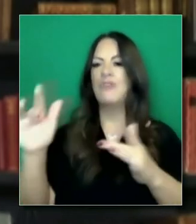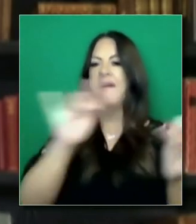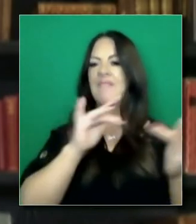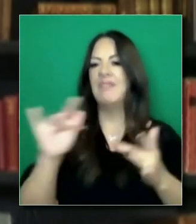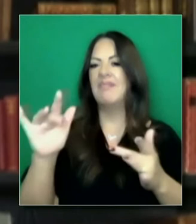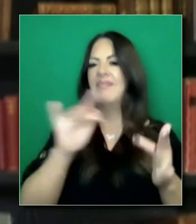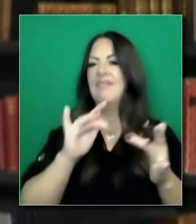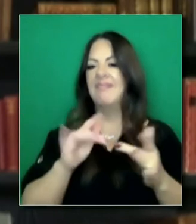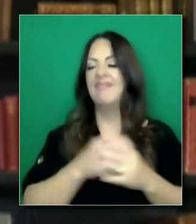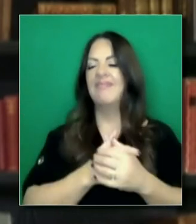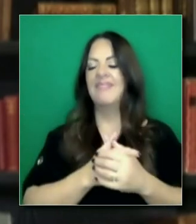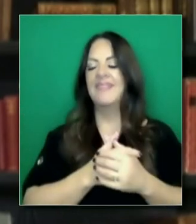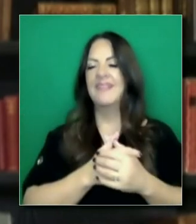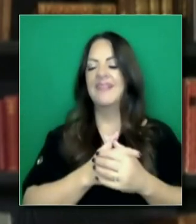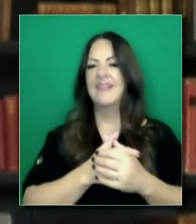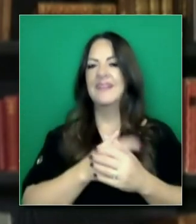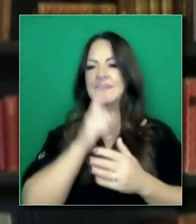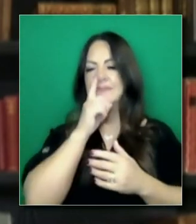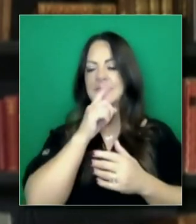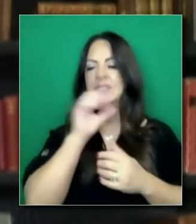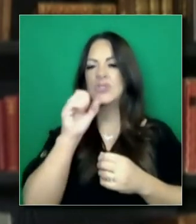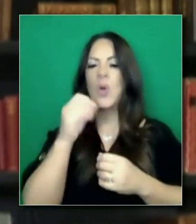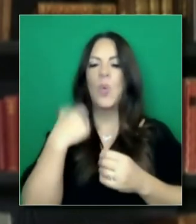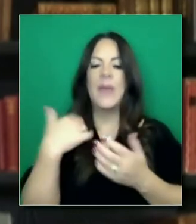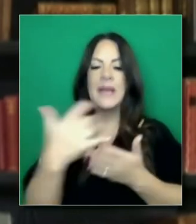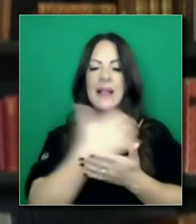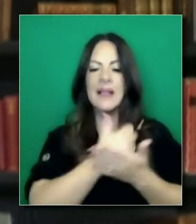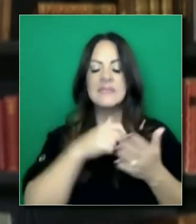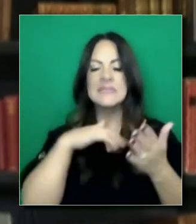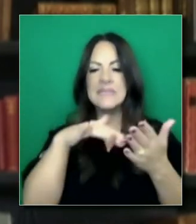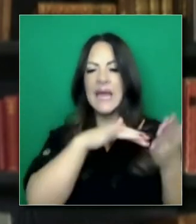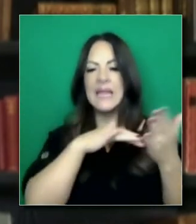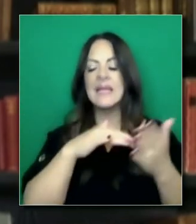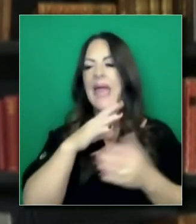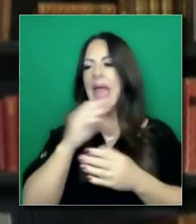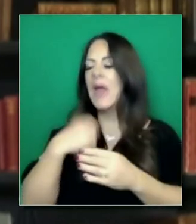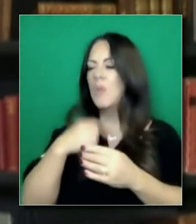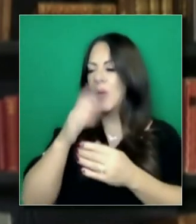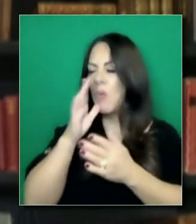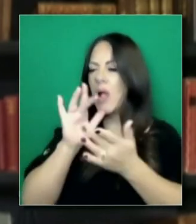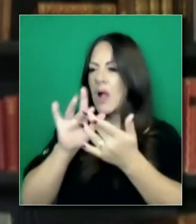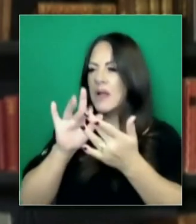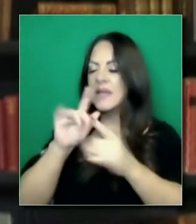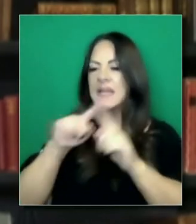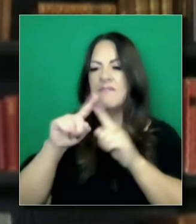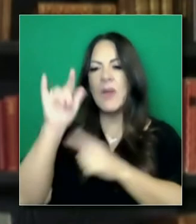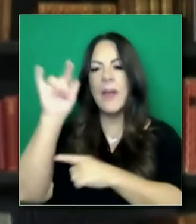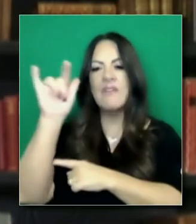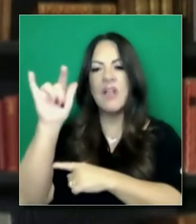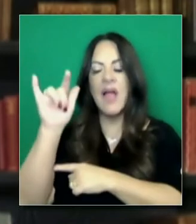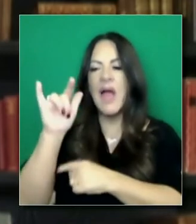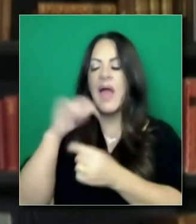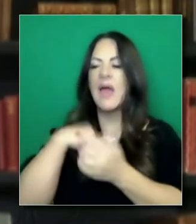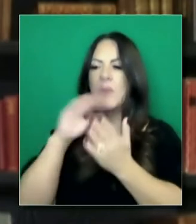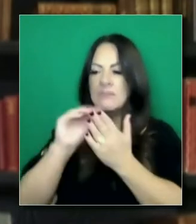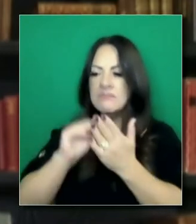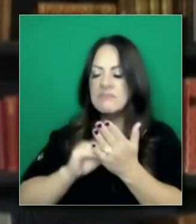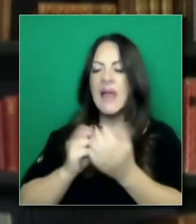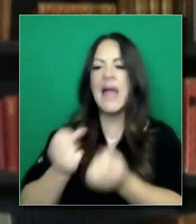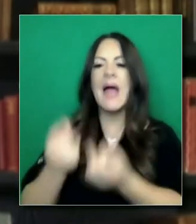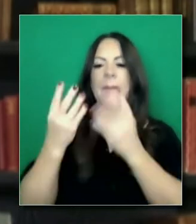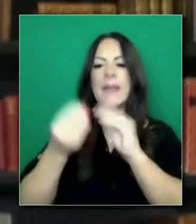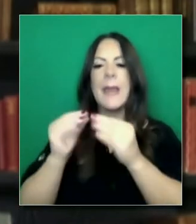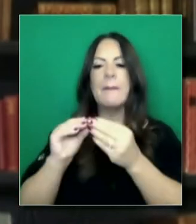no hay nada más que un ejemplo del número total de pasajeros en aviones a nivel nacional que solamente